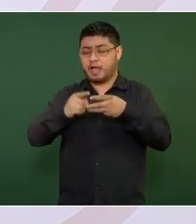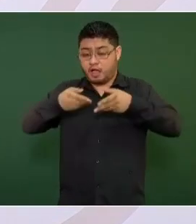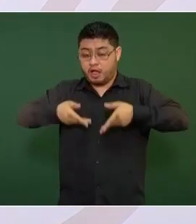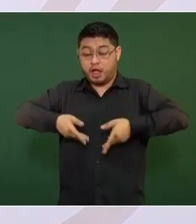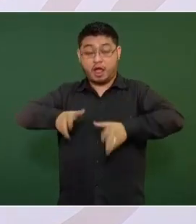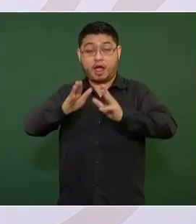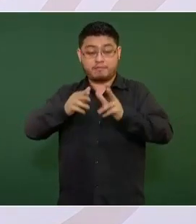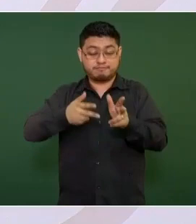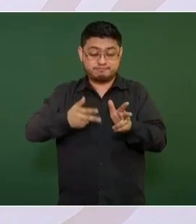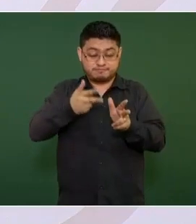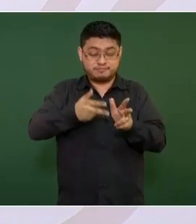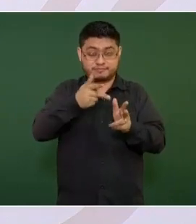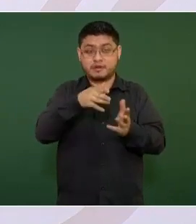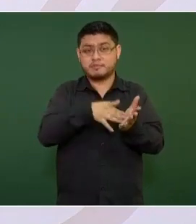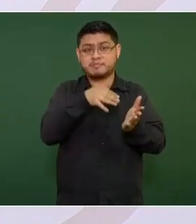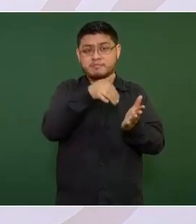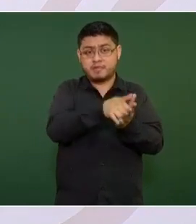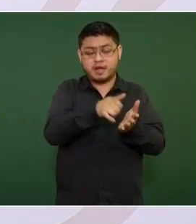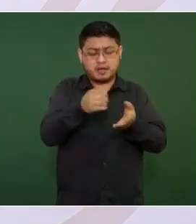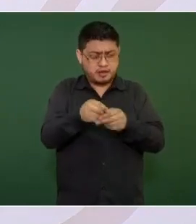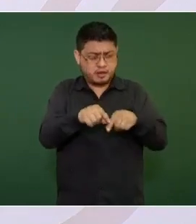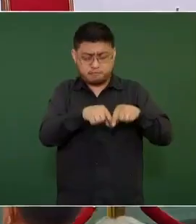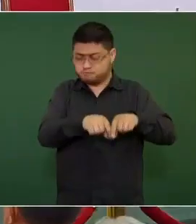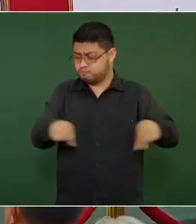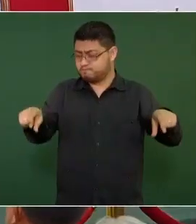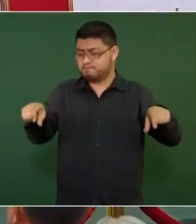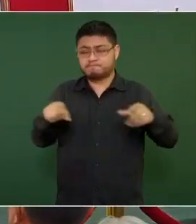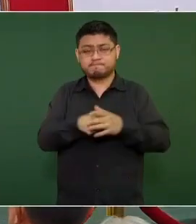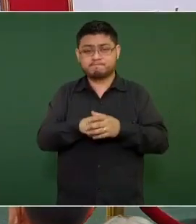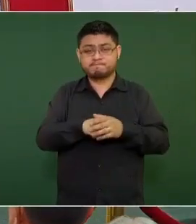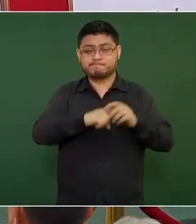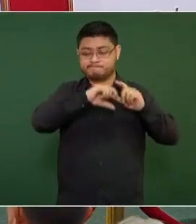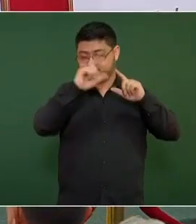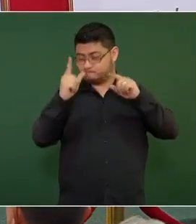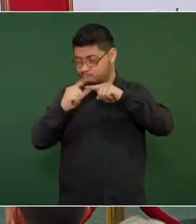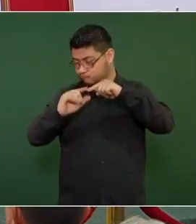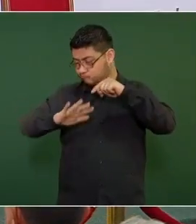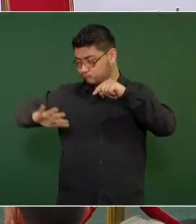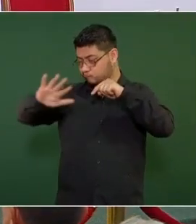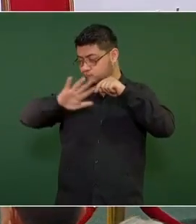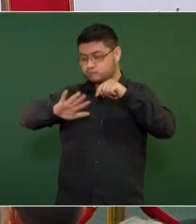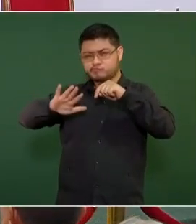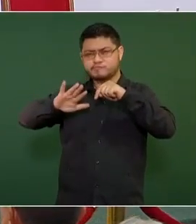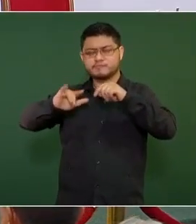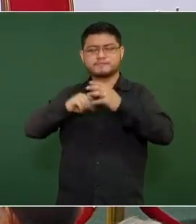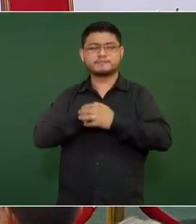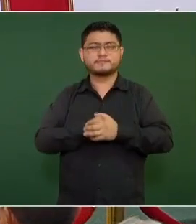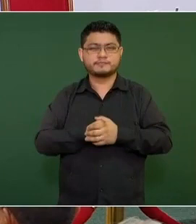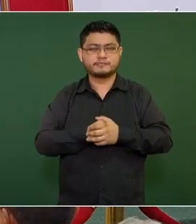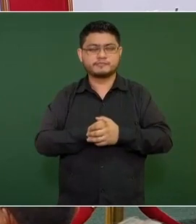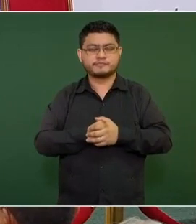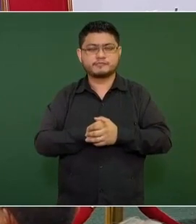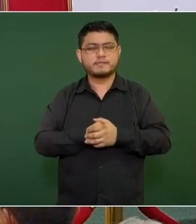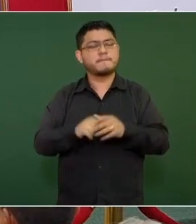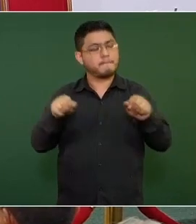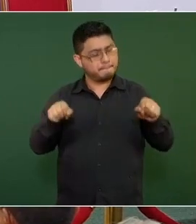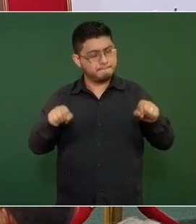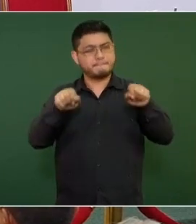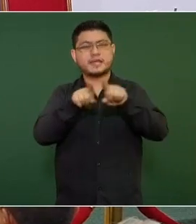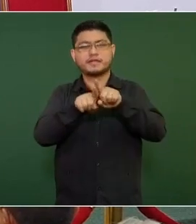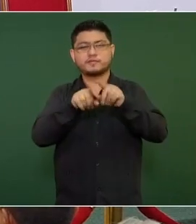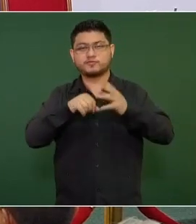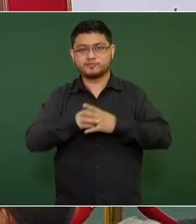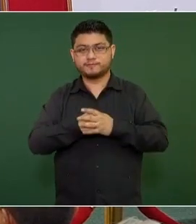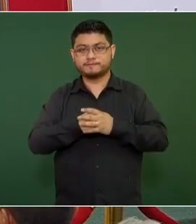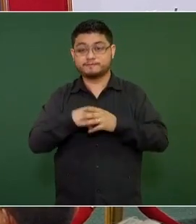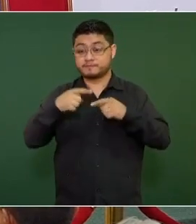para el Tren Maya y para el ferrocarril del Istmo y del sureste, así como en